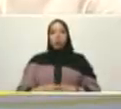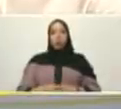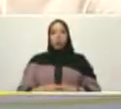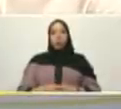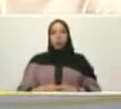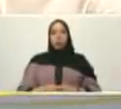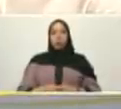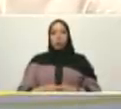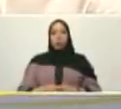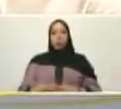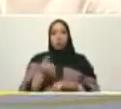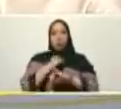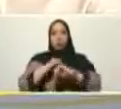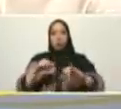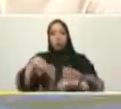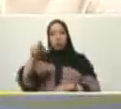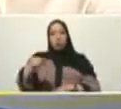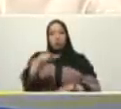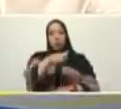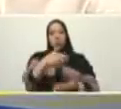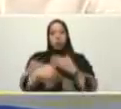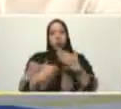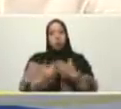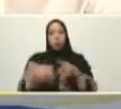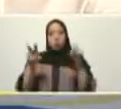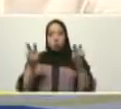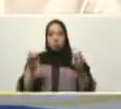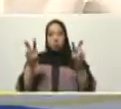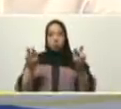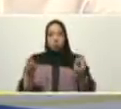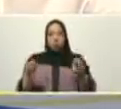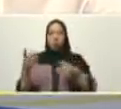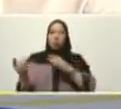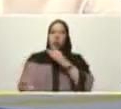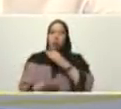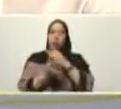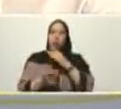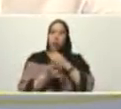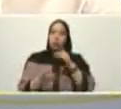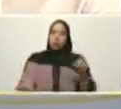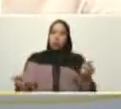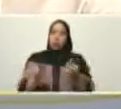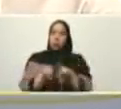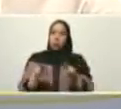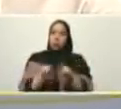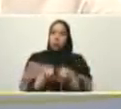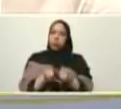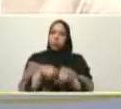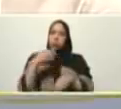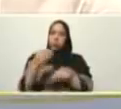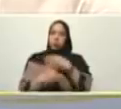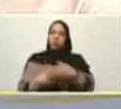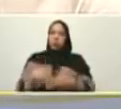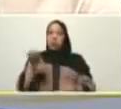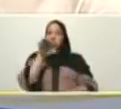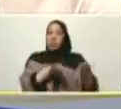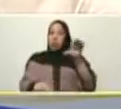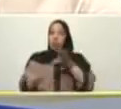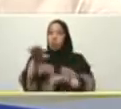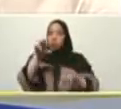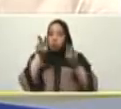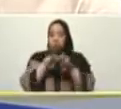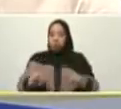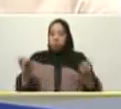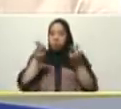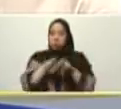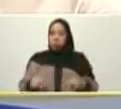hacer y se está haciendo con la ciencia la innovación la tecnología alinear la capacidad científica de investigación